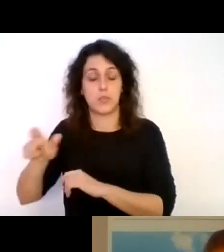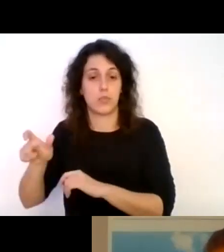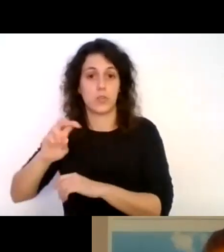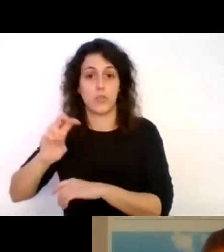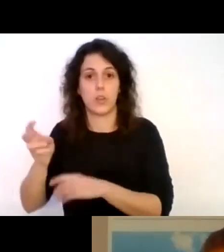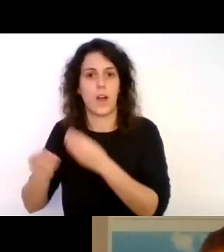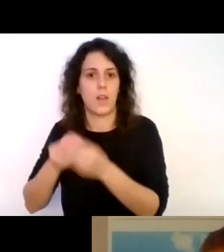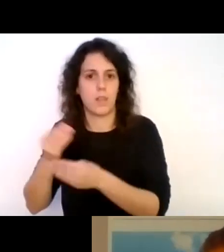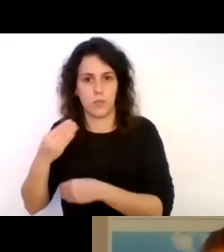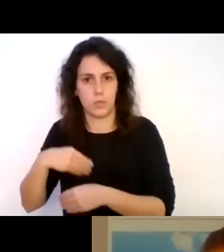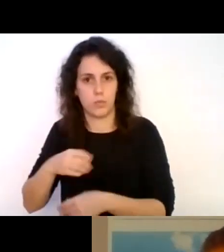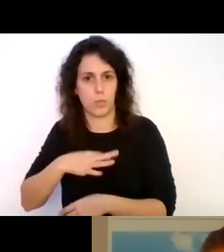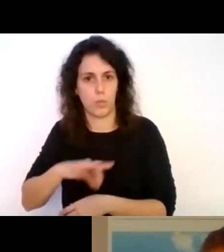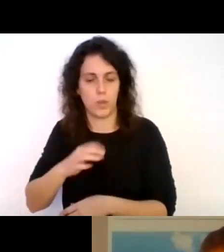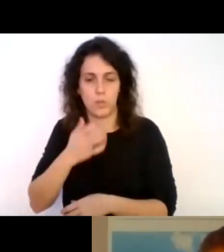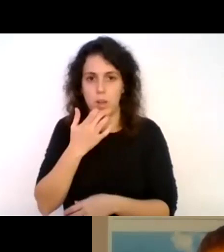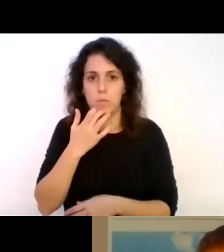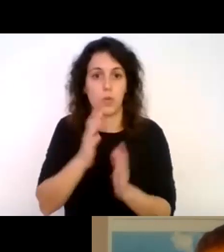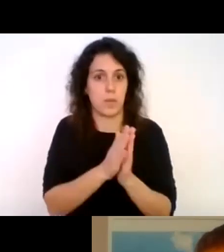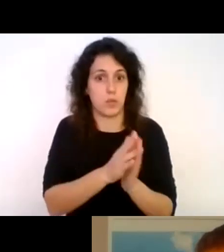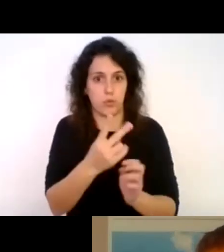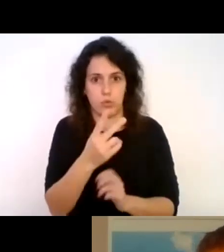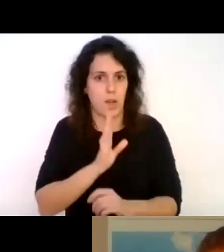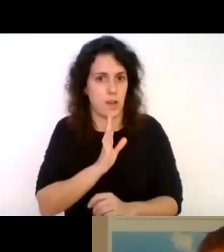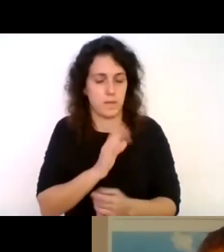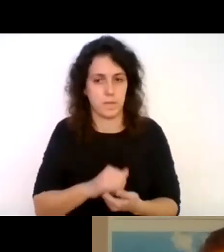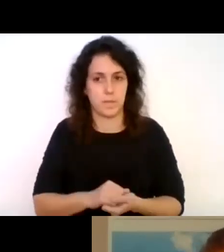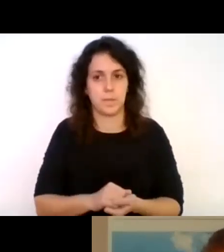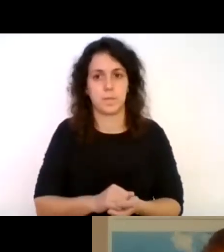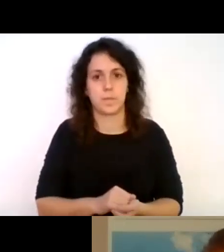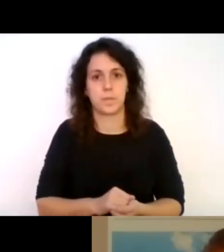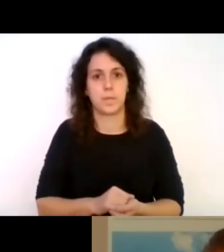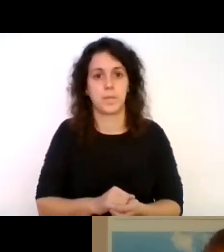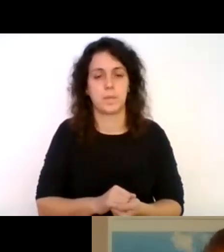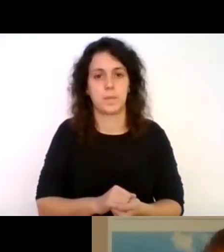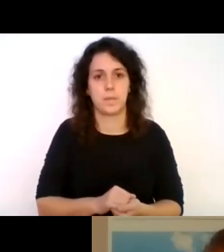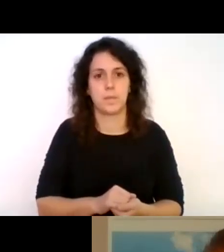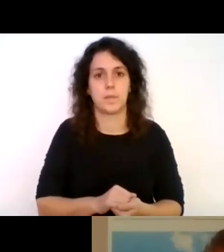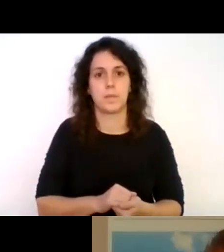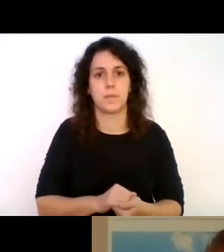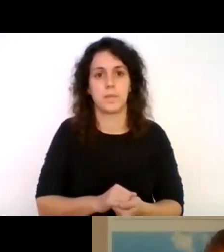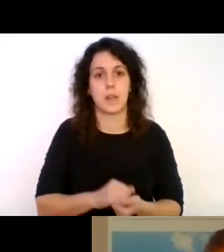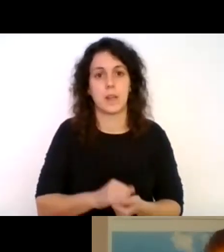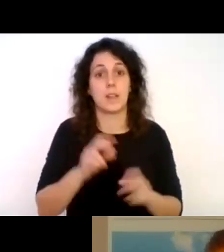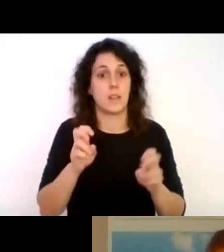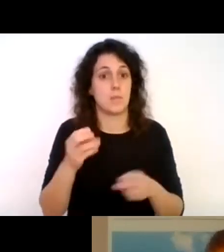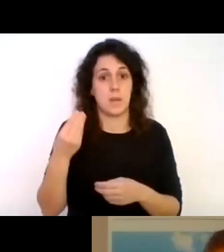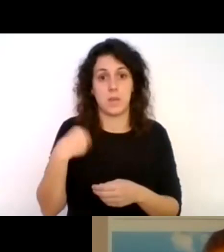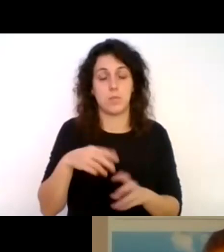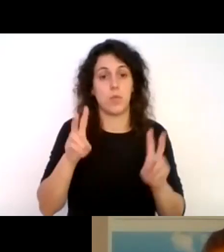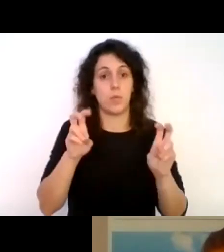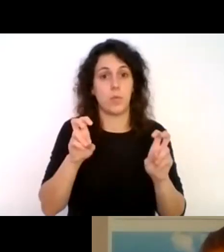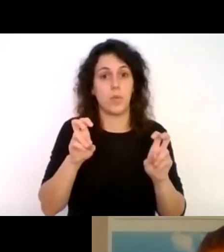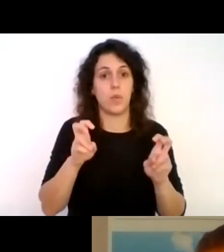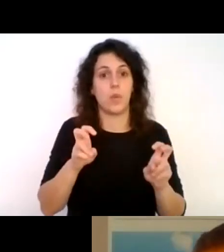o Felipe, es fundamental. Y en ese sentido, lo que preguntaban de capacitación de voluntarios o